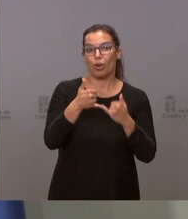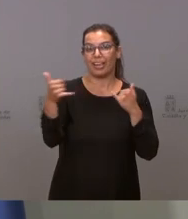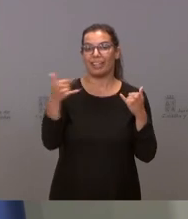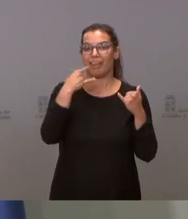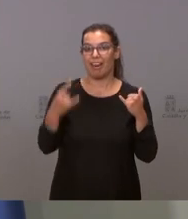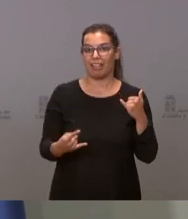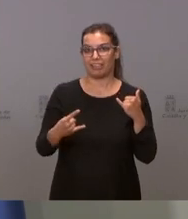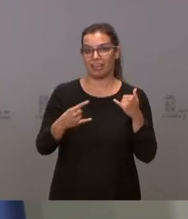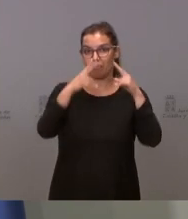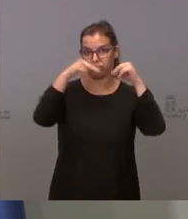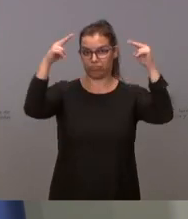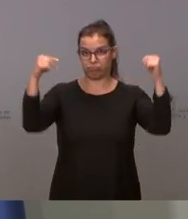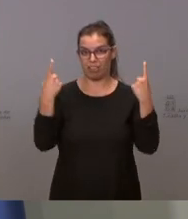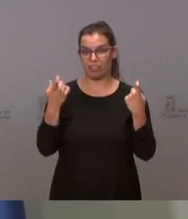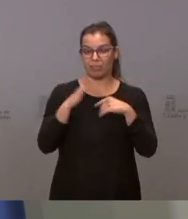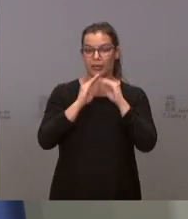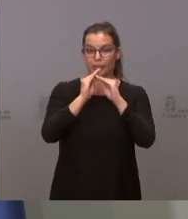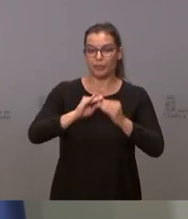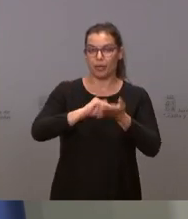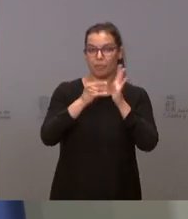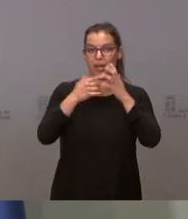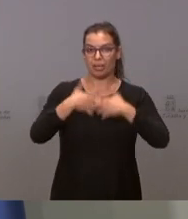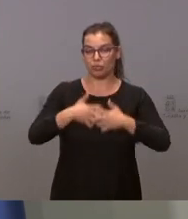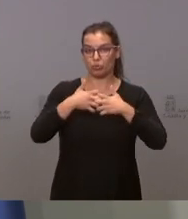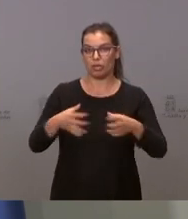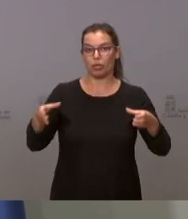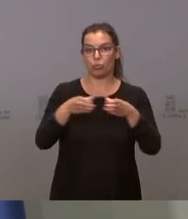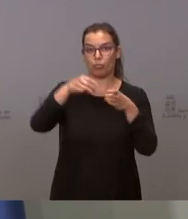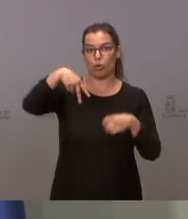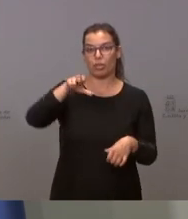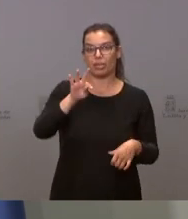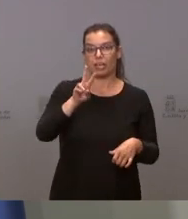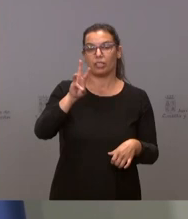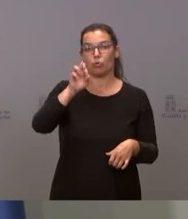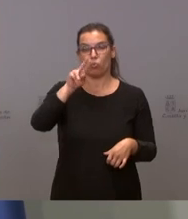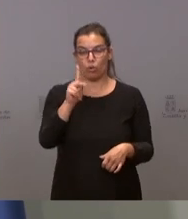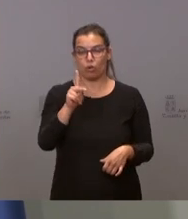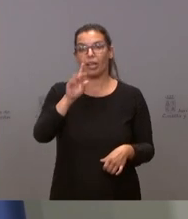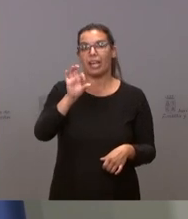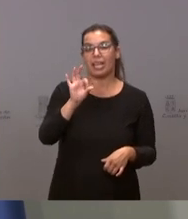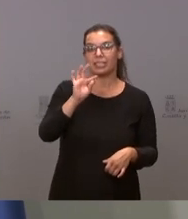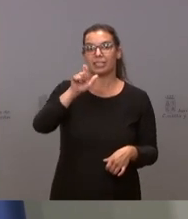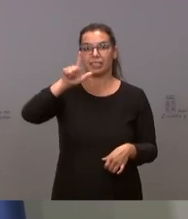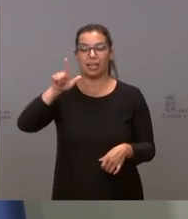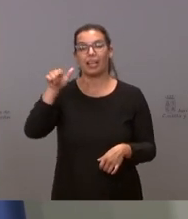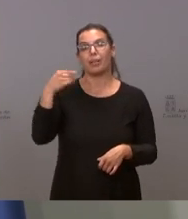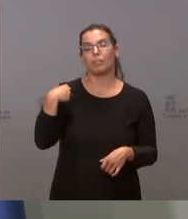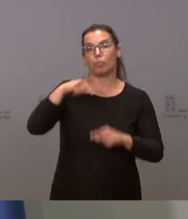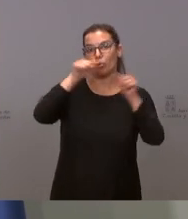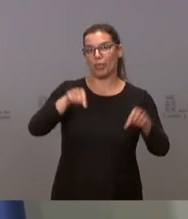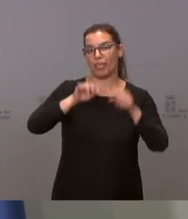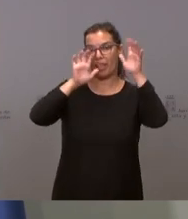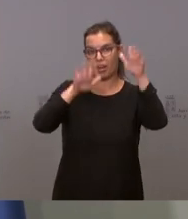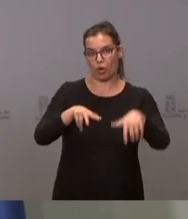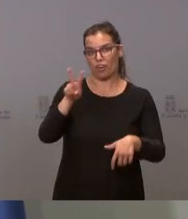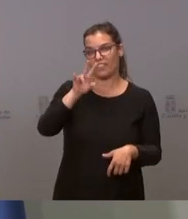necesaria para el desarrollo del plan industrial del Grupo Network Steel en Viadangos del Páramo, en la provincia de León. Se suma